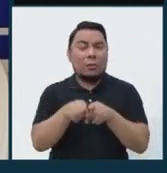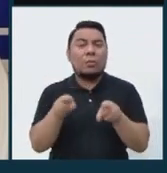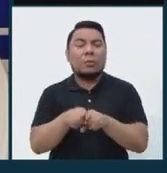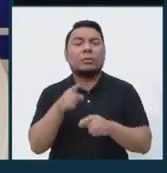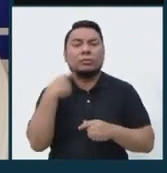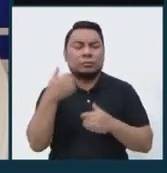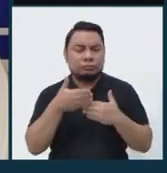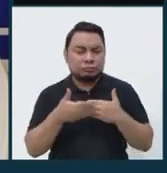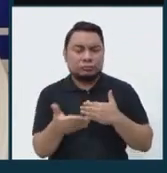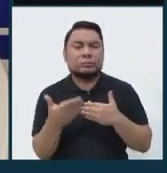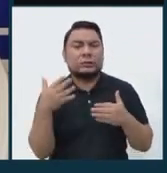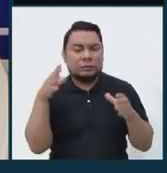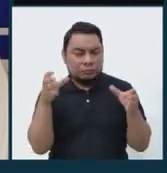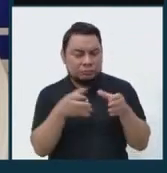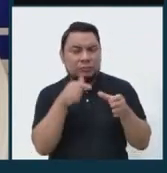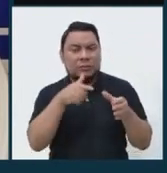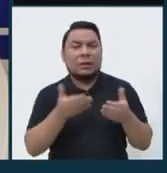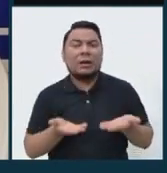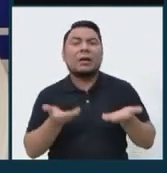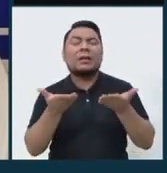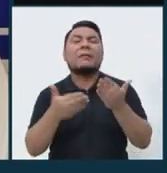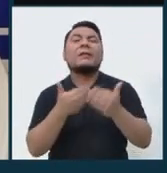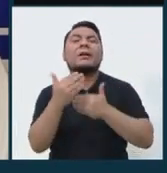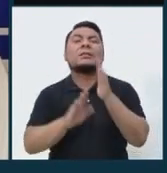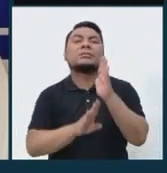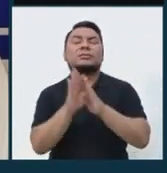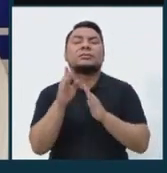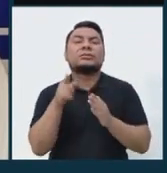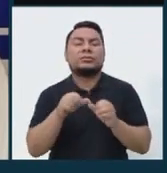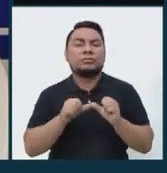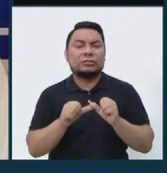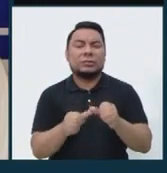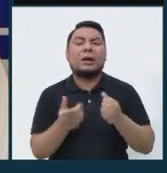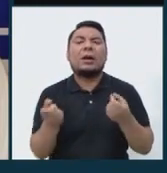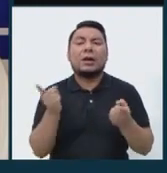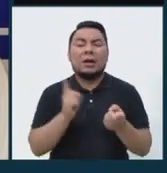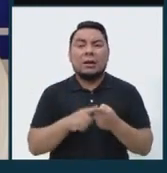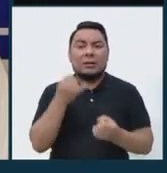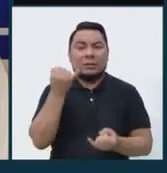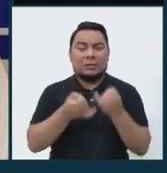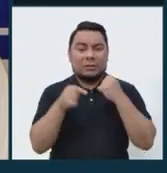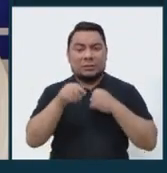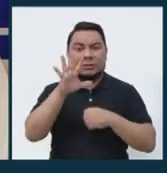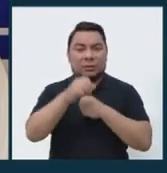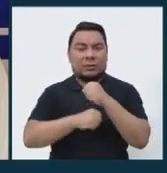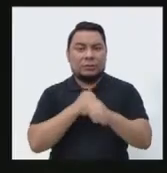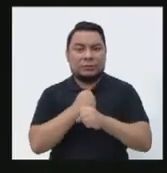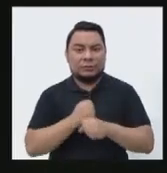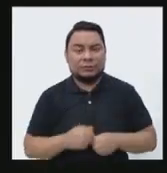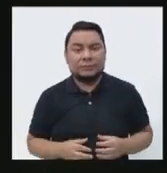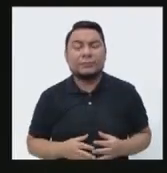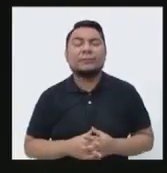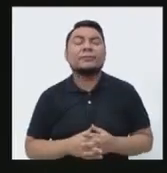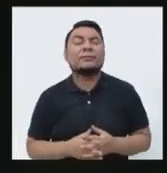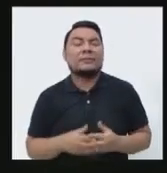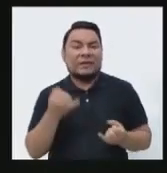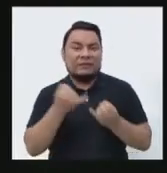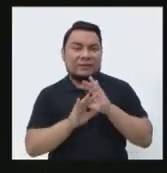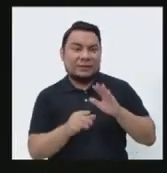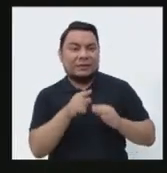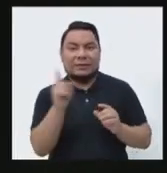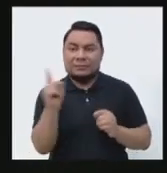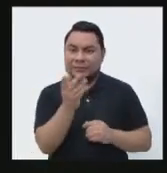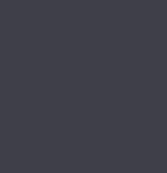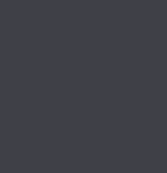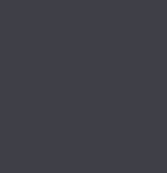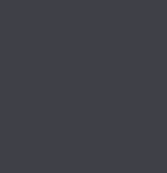también vamos a luchar desde adentro, llevando el desarrollo económico sostenido hasta que terminemos estos cinco años. Muy bien, ahora vamos con la